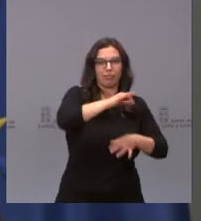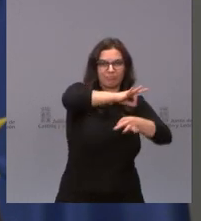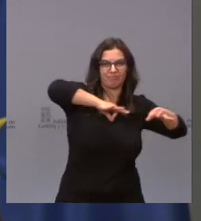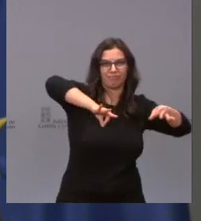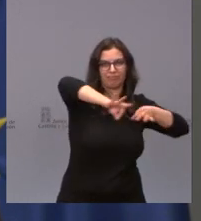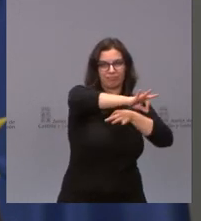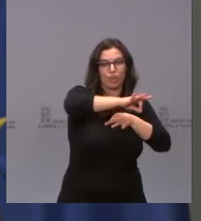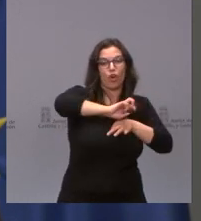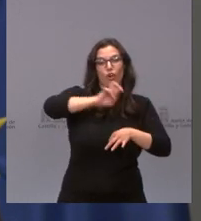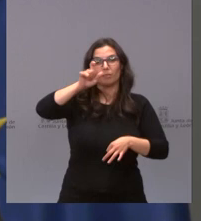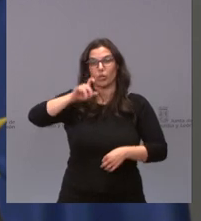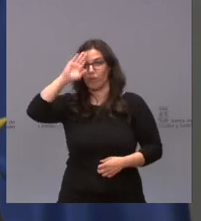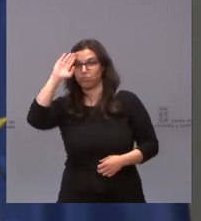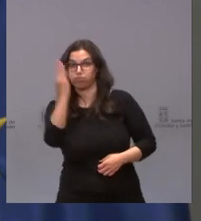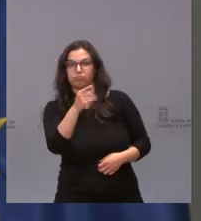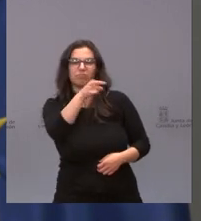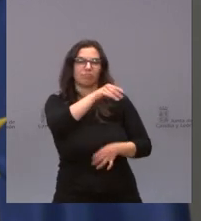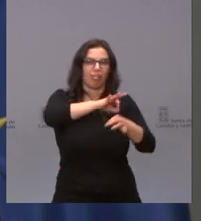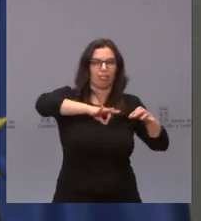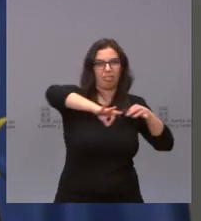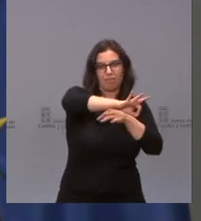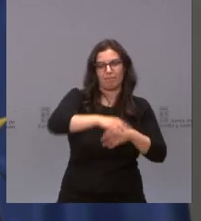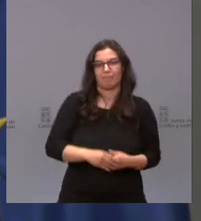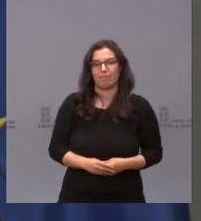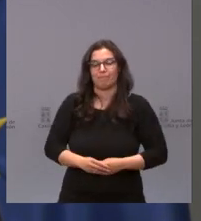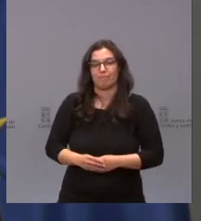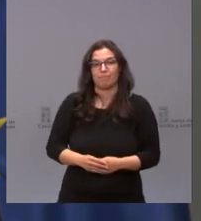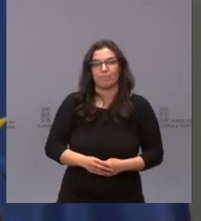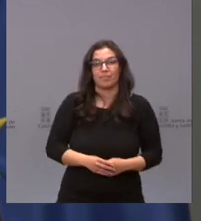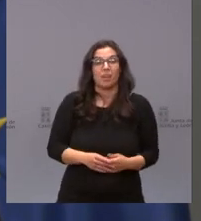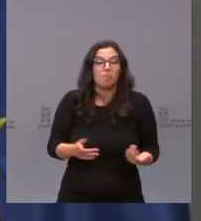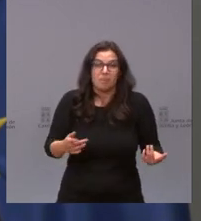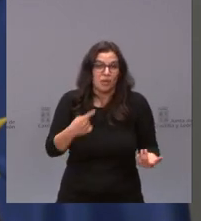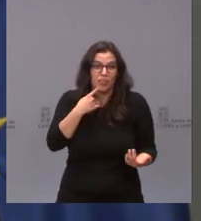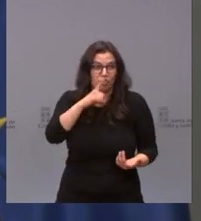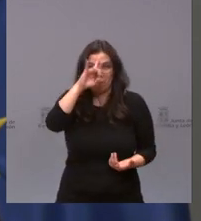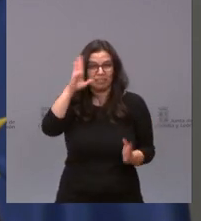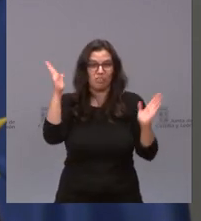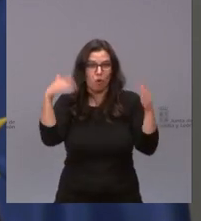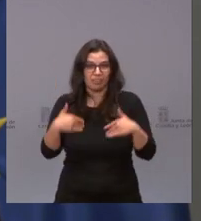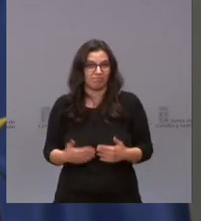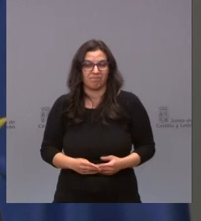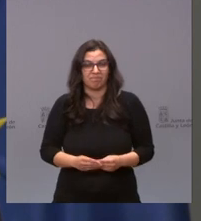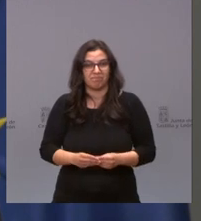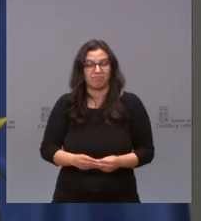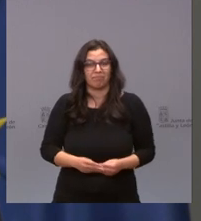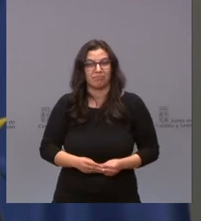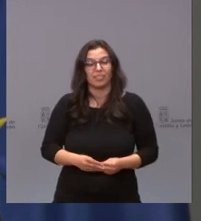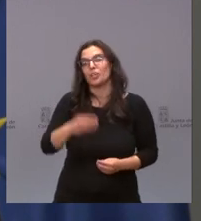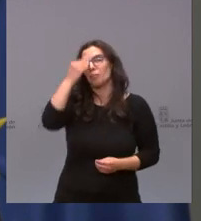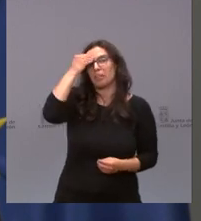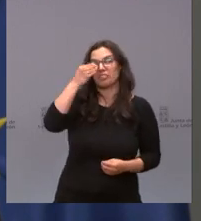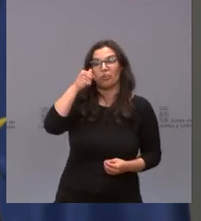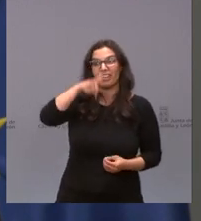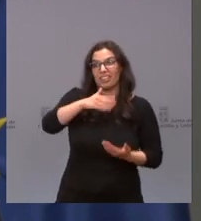esta presidencia pero he de decirle que no me sorprende en absoluto y yo no quiero que haya ningún ciudadano